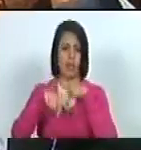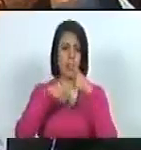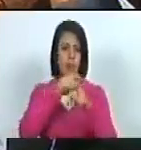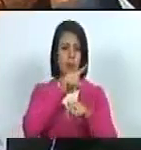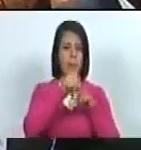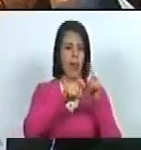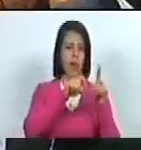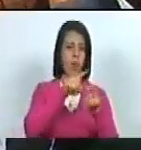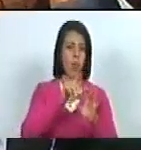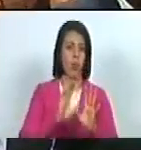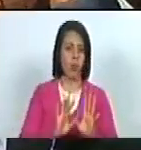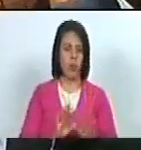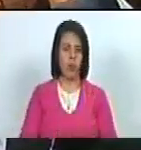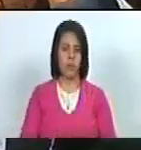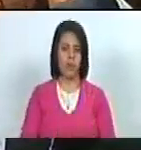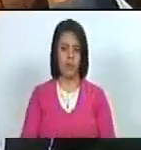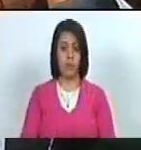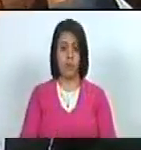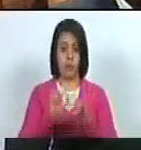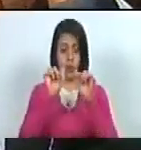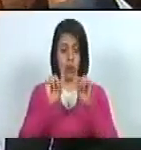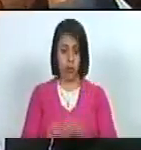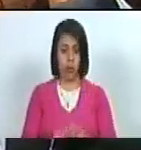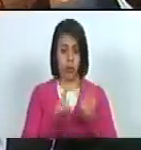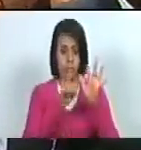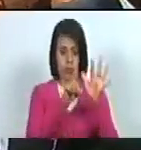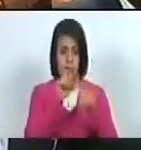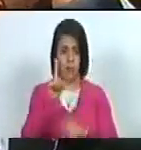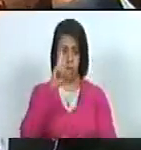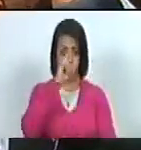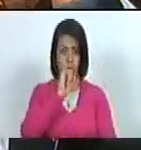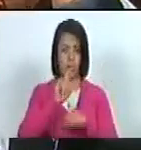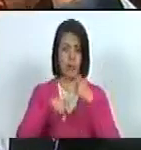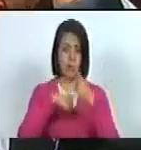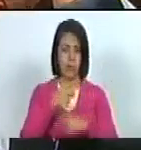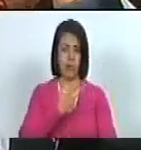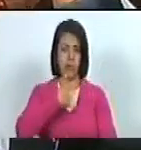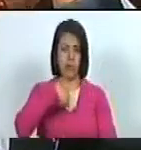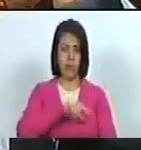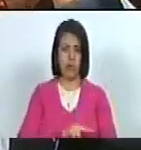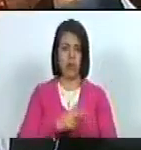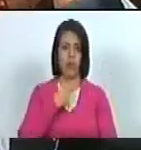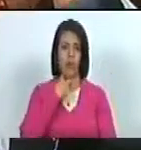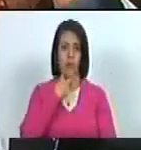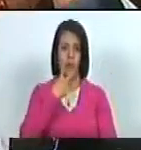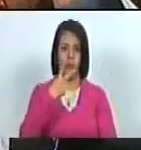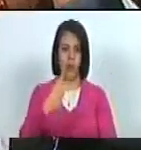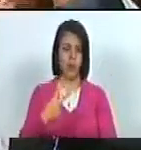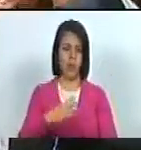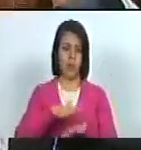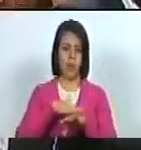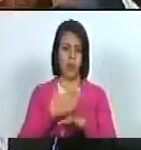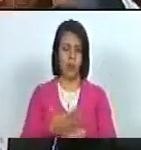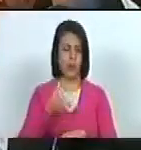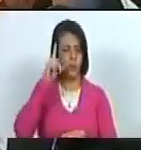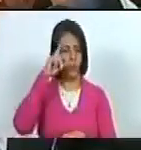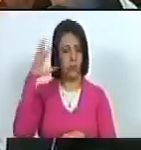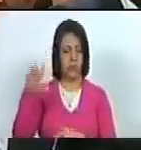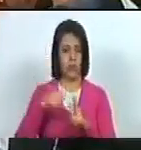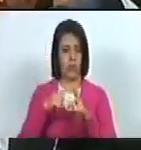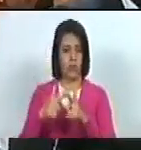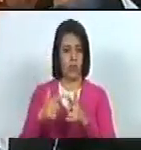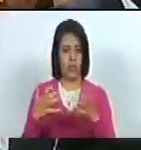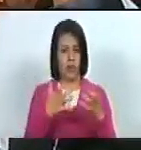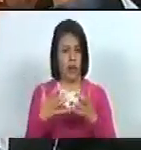averigüen después. Y hoy, 61 años después, nosotros alzamos la voz porque los sueños de Guerra y